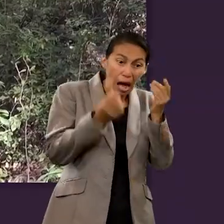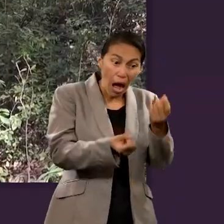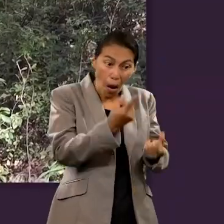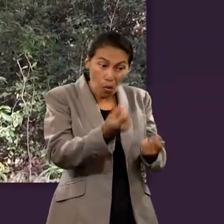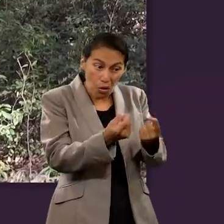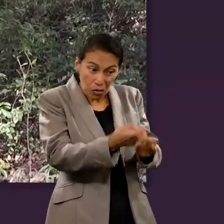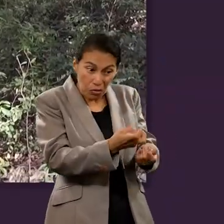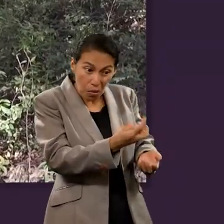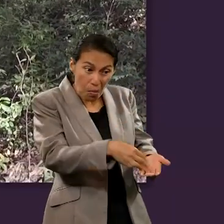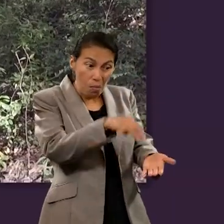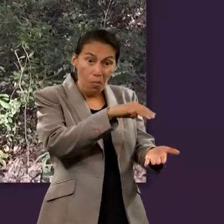aunque alguno se levantara de los muertos